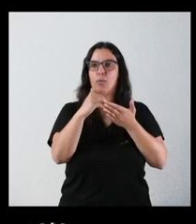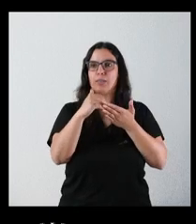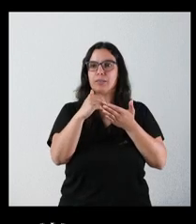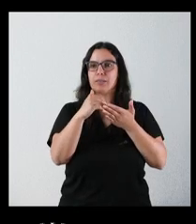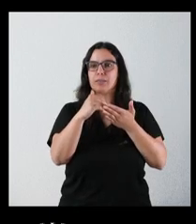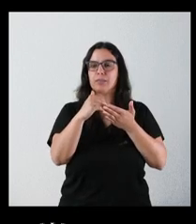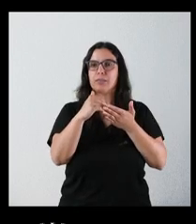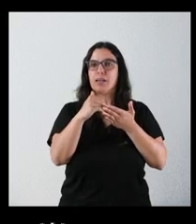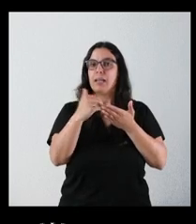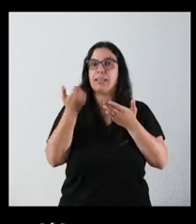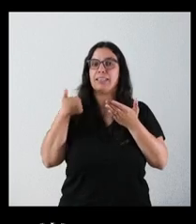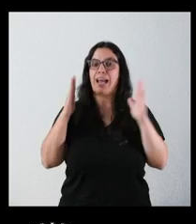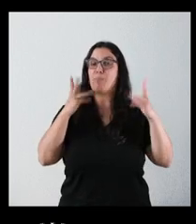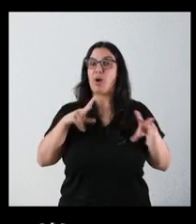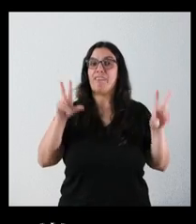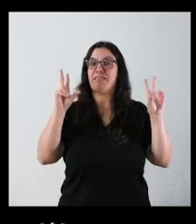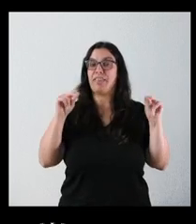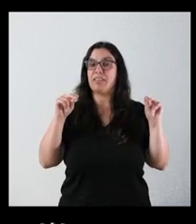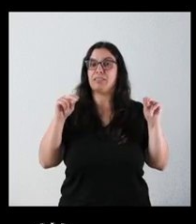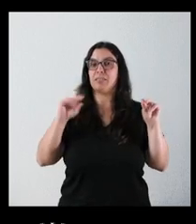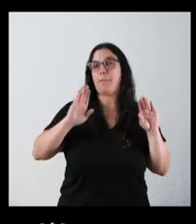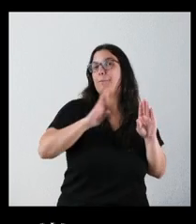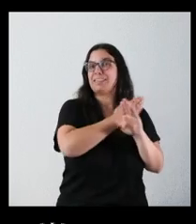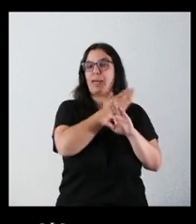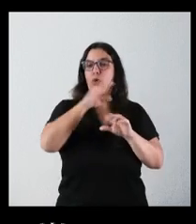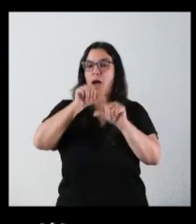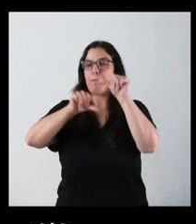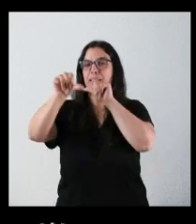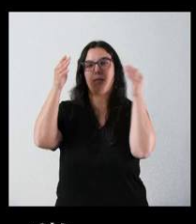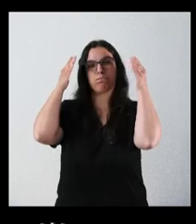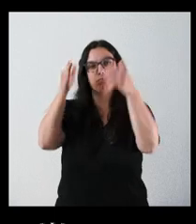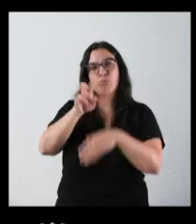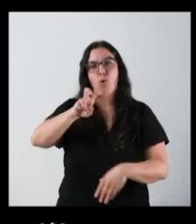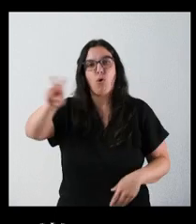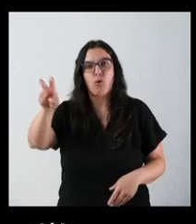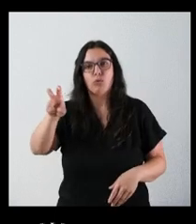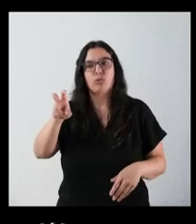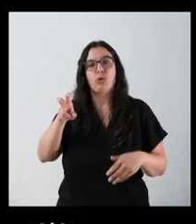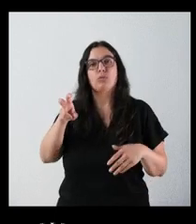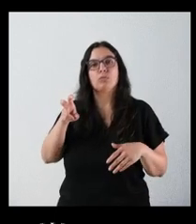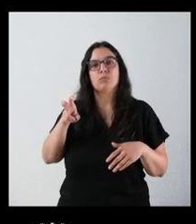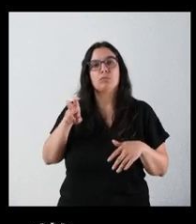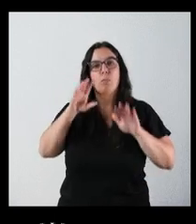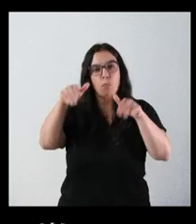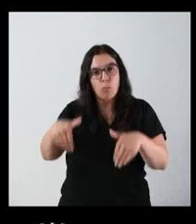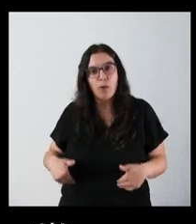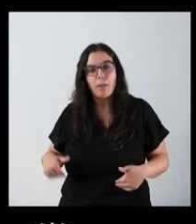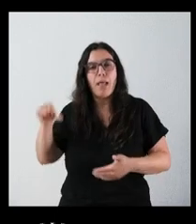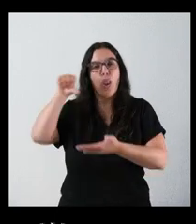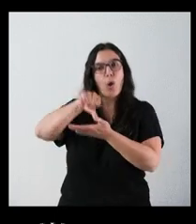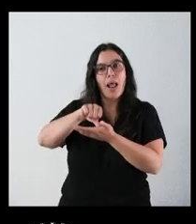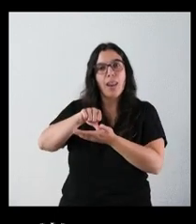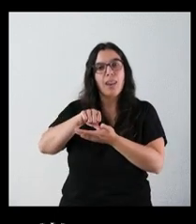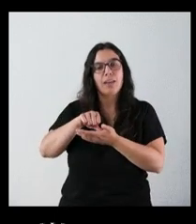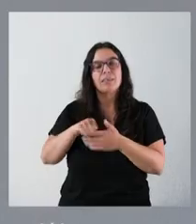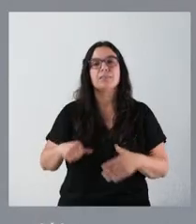Junta de Castilla y León, si esa etapa la da por cerrada y vuelve a la política local. ¿De dónde venía?